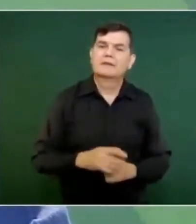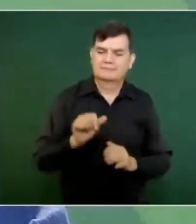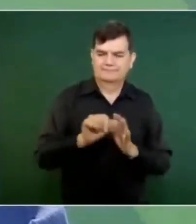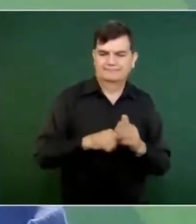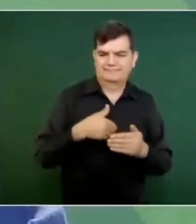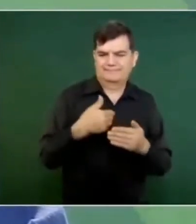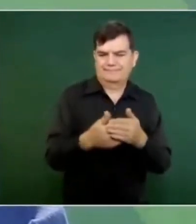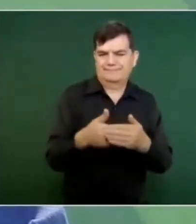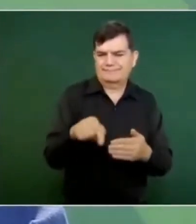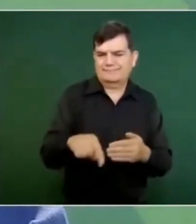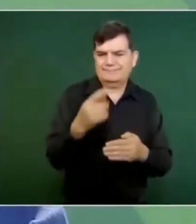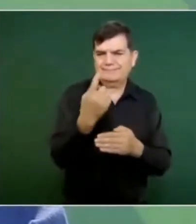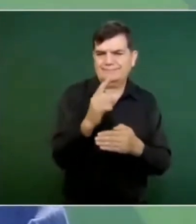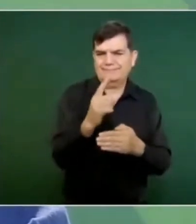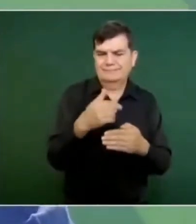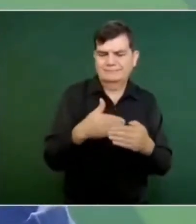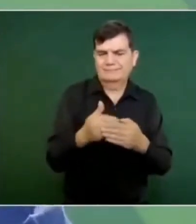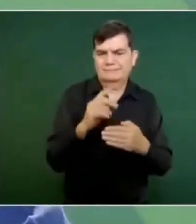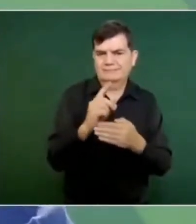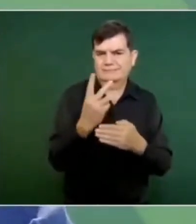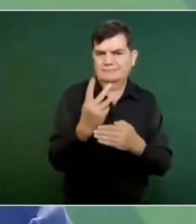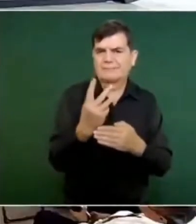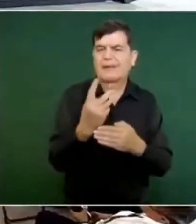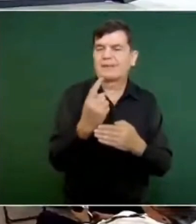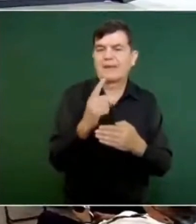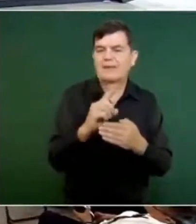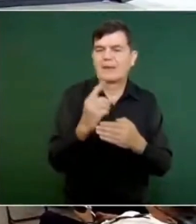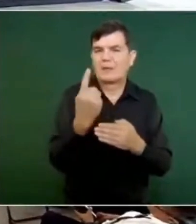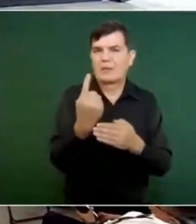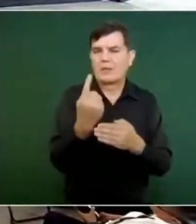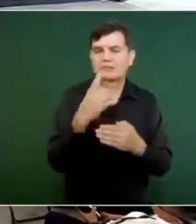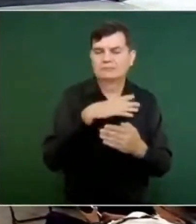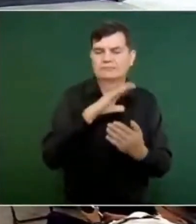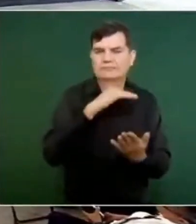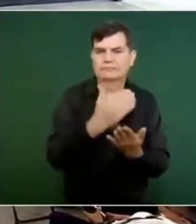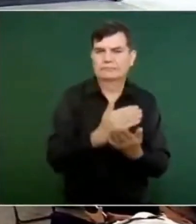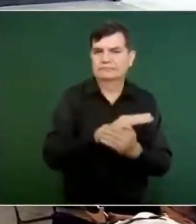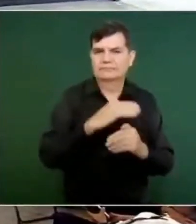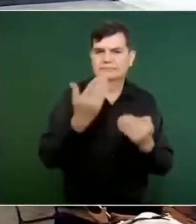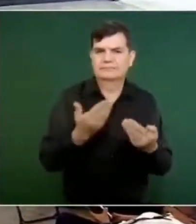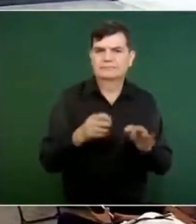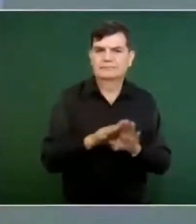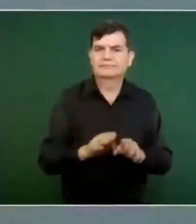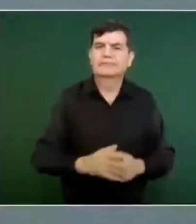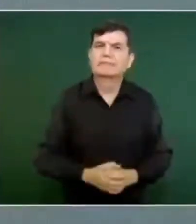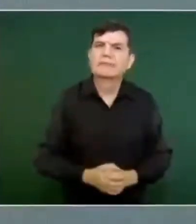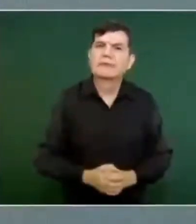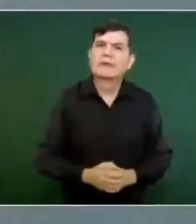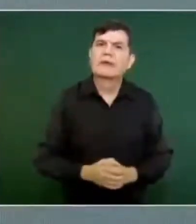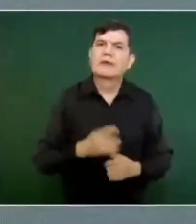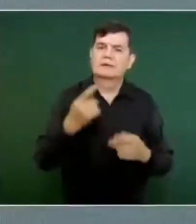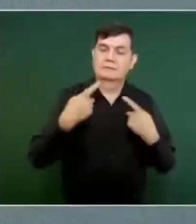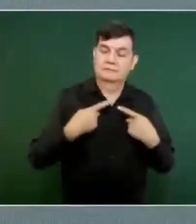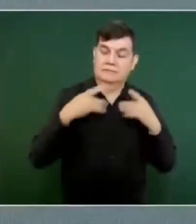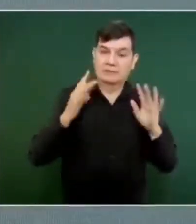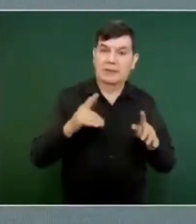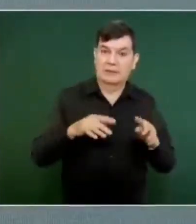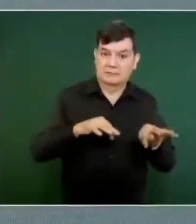y ya la gente empezó a trabajar,